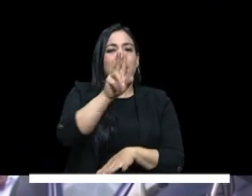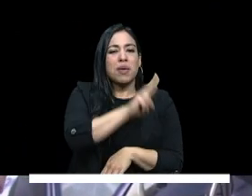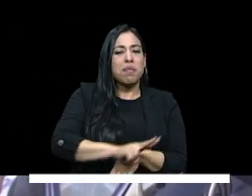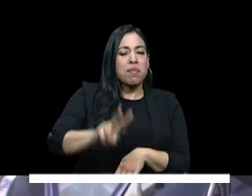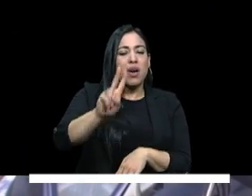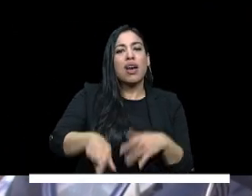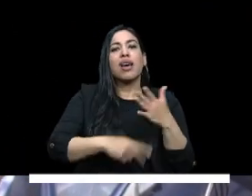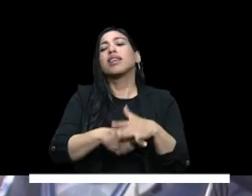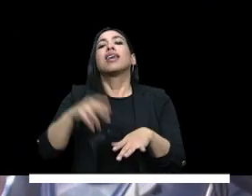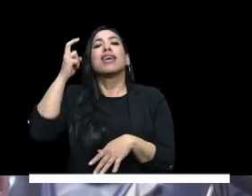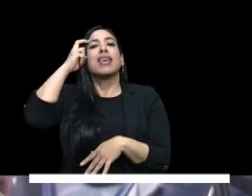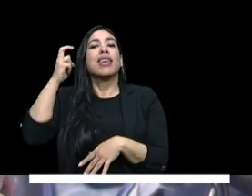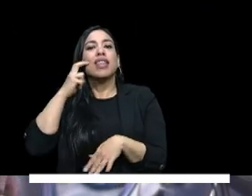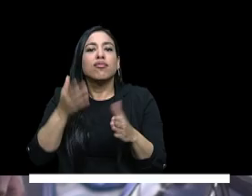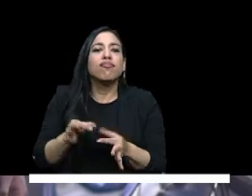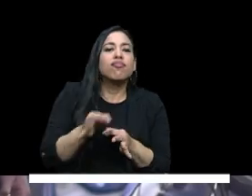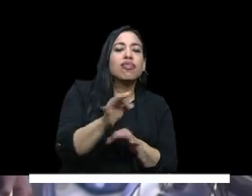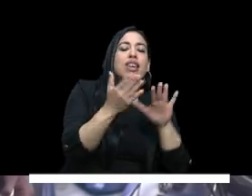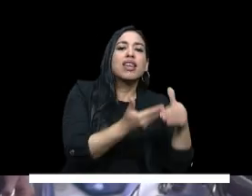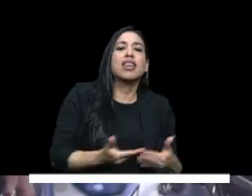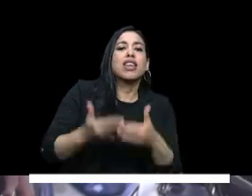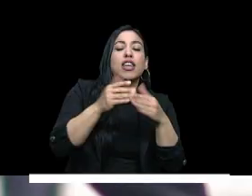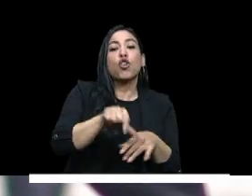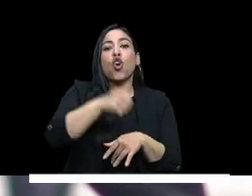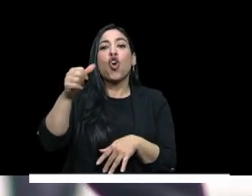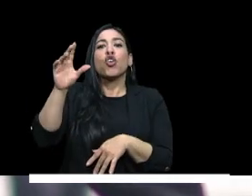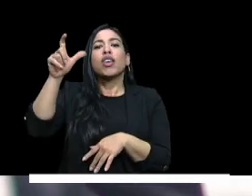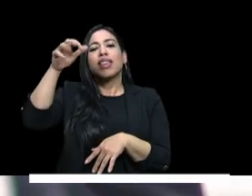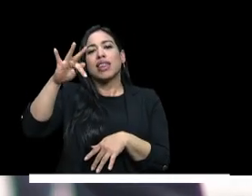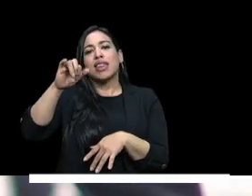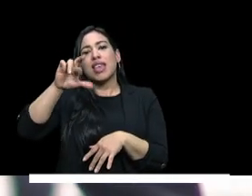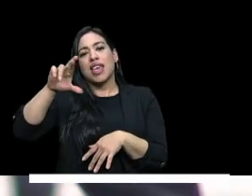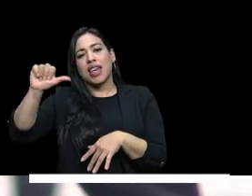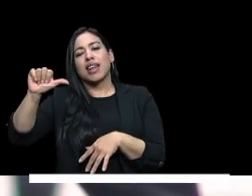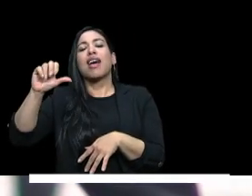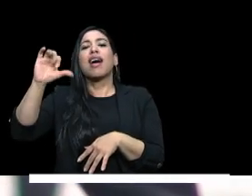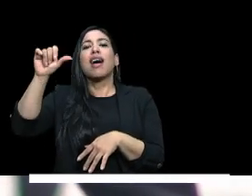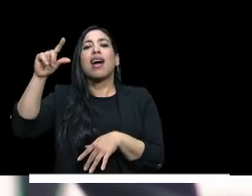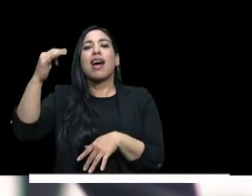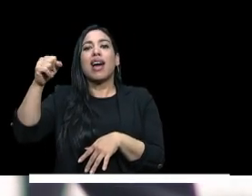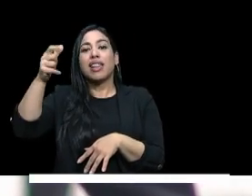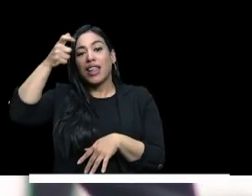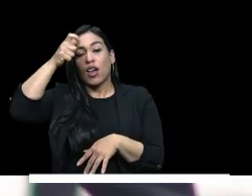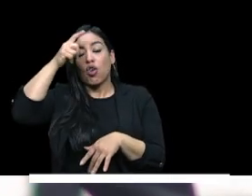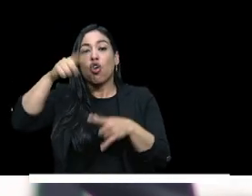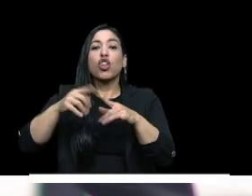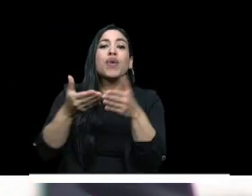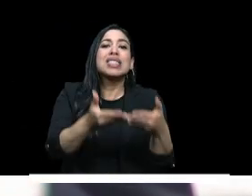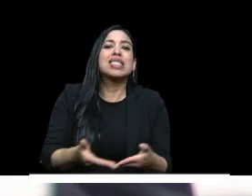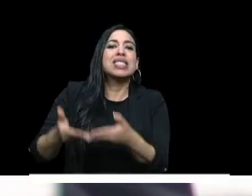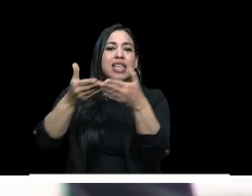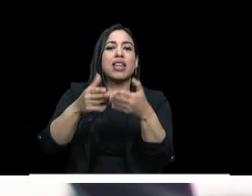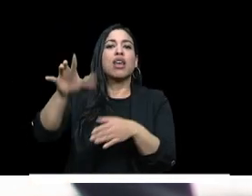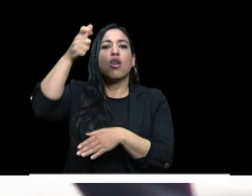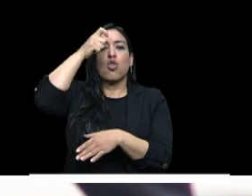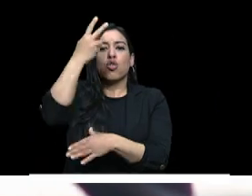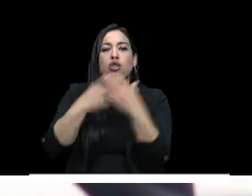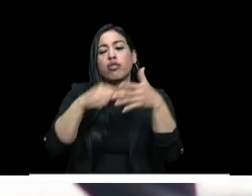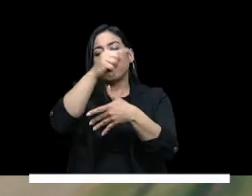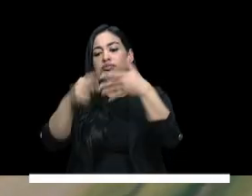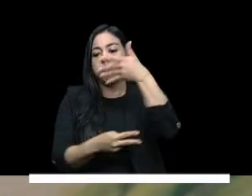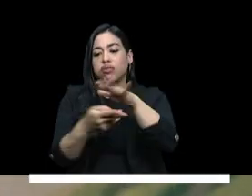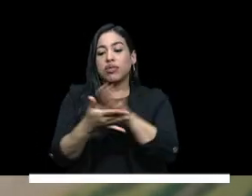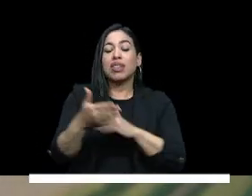del Cauca Quibdó en el departamento del Chocó y Tierra Alta y Ciénaga de Oro en el departamento de Córdoba el tercer componente